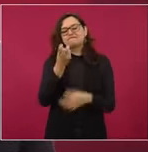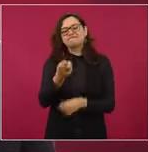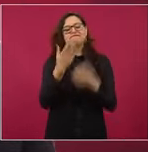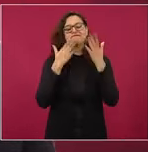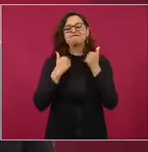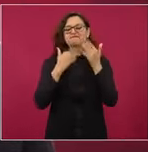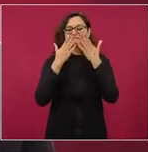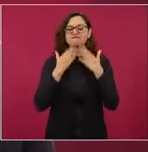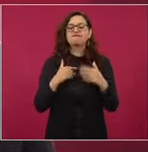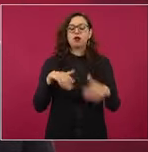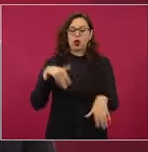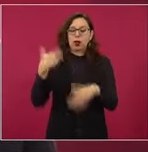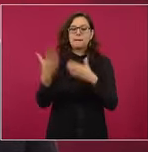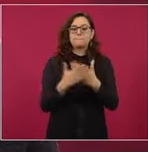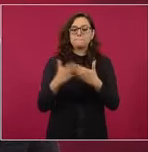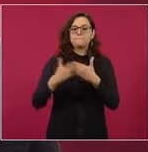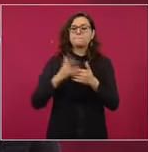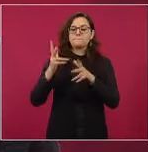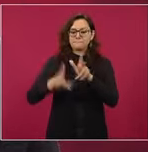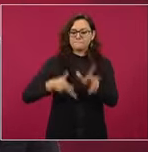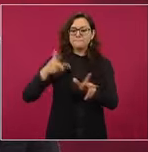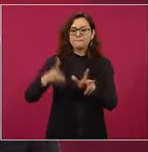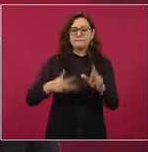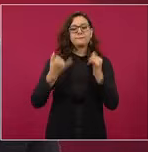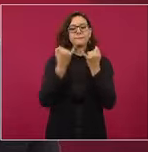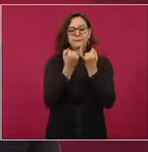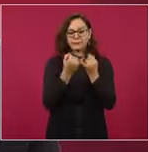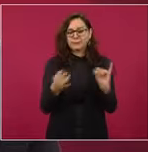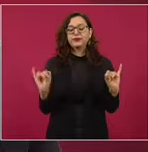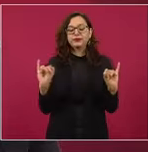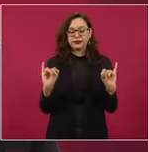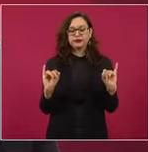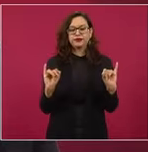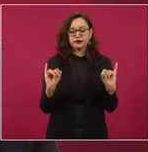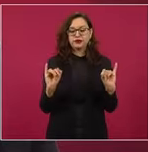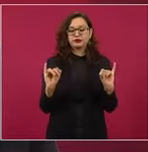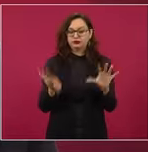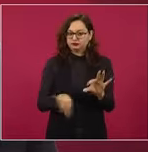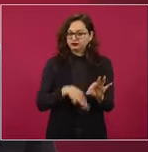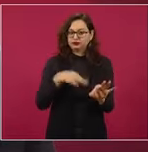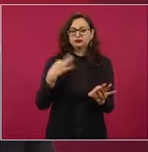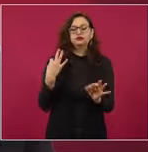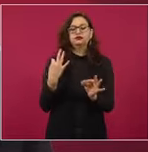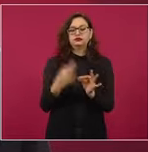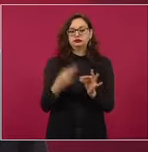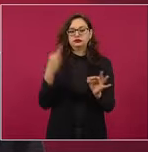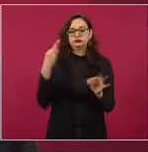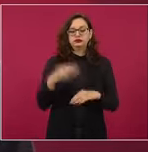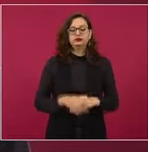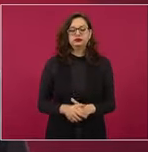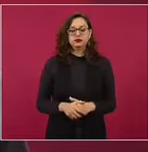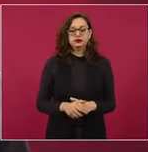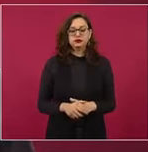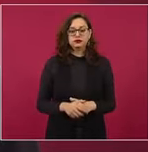inaugurar el tren, aún